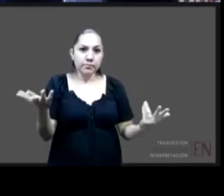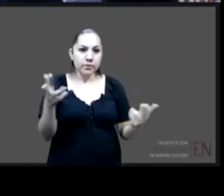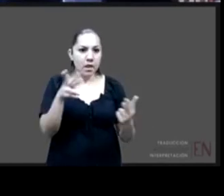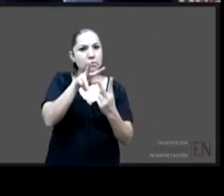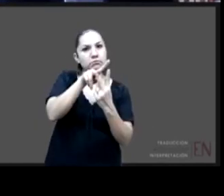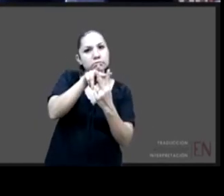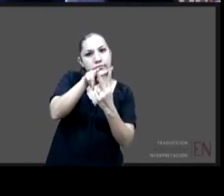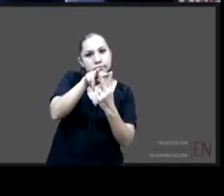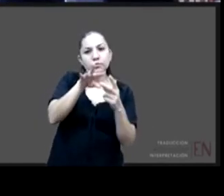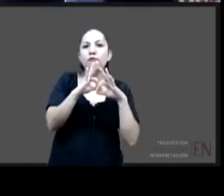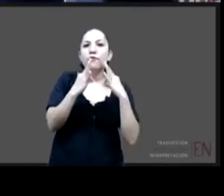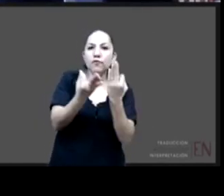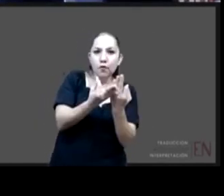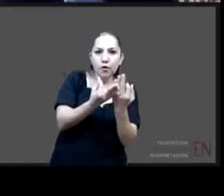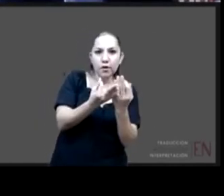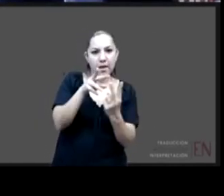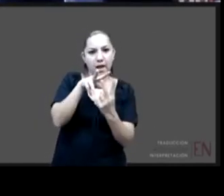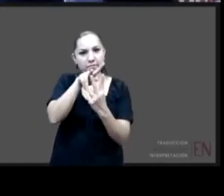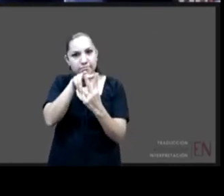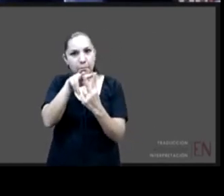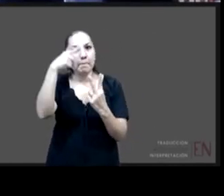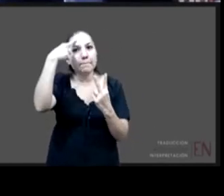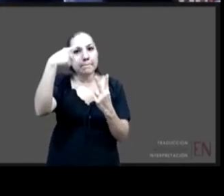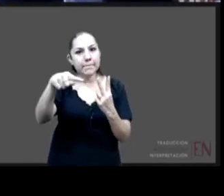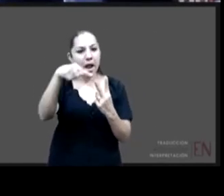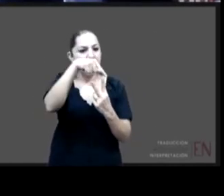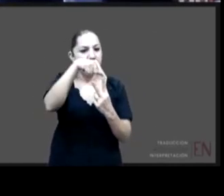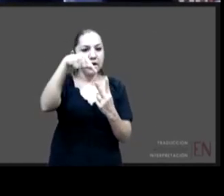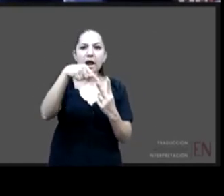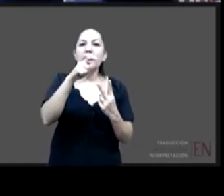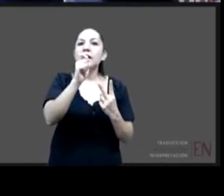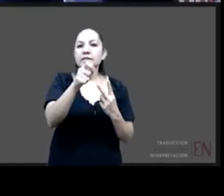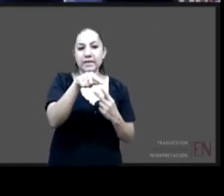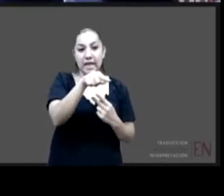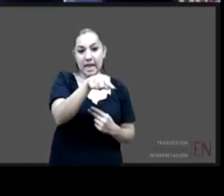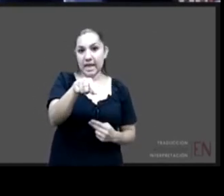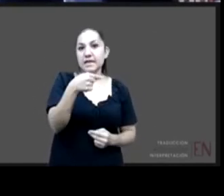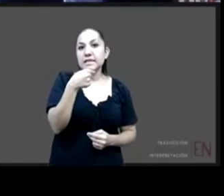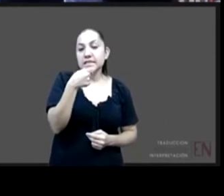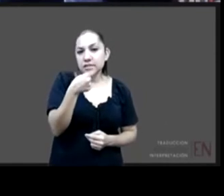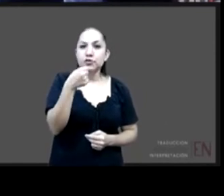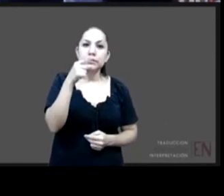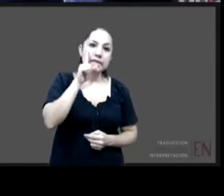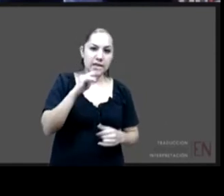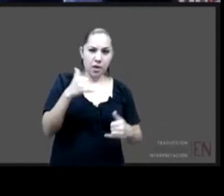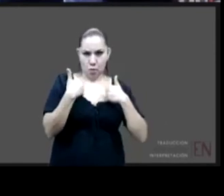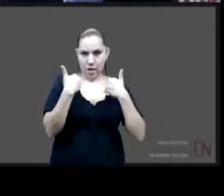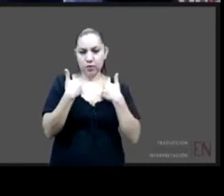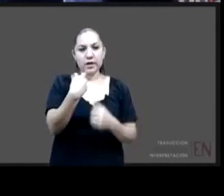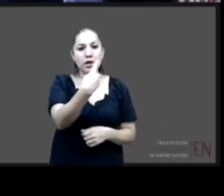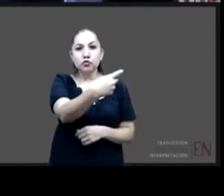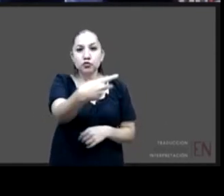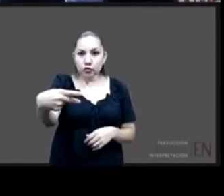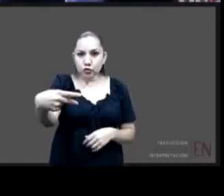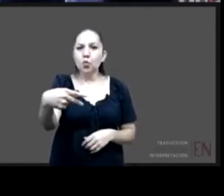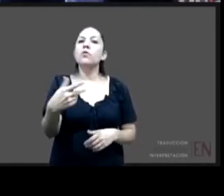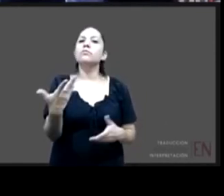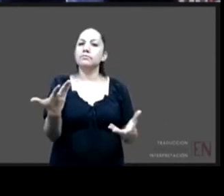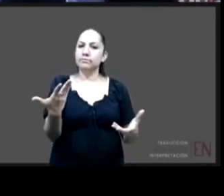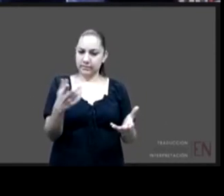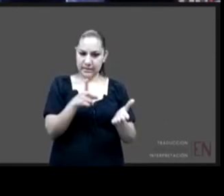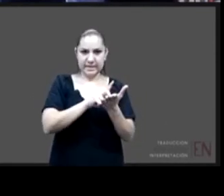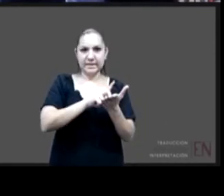poder asegurar este derecho al niño del niño niña adolescente a vivir en un